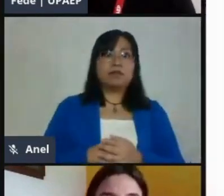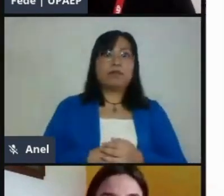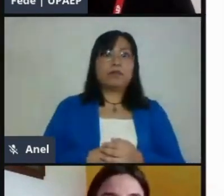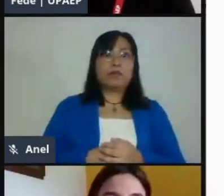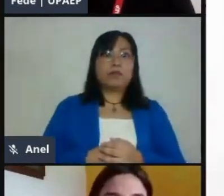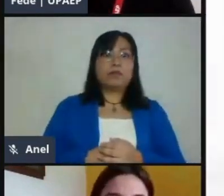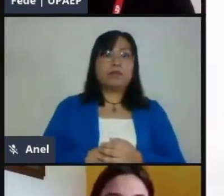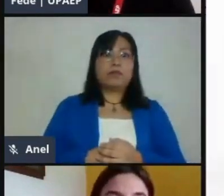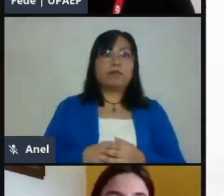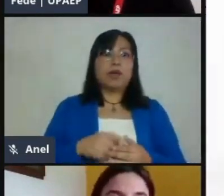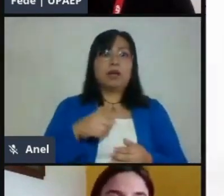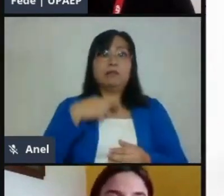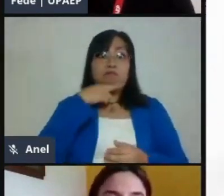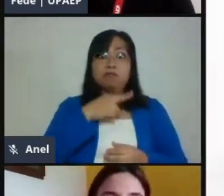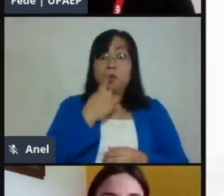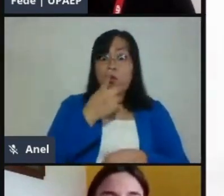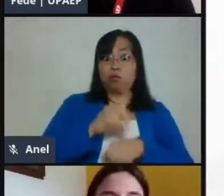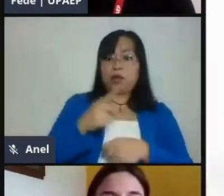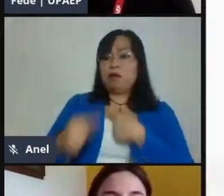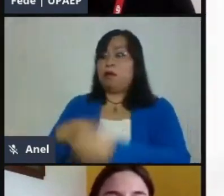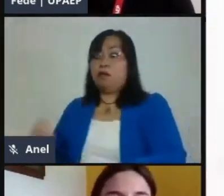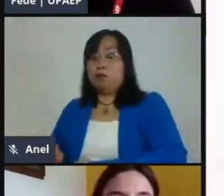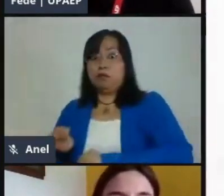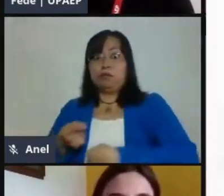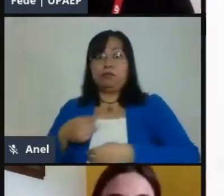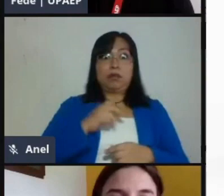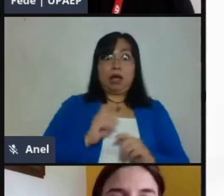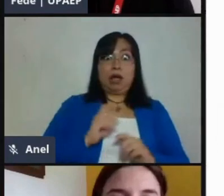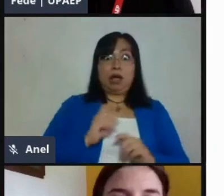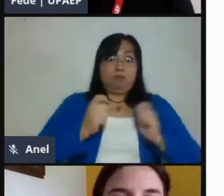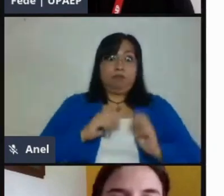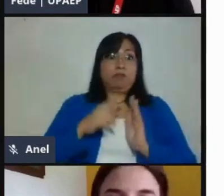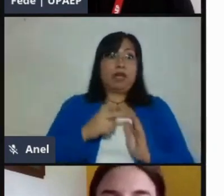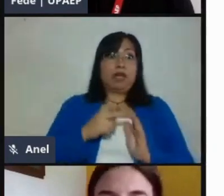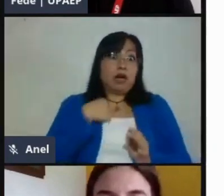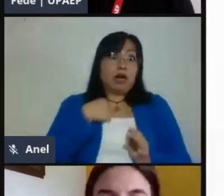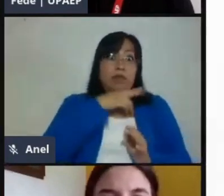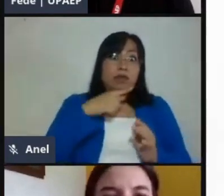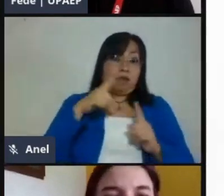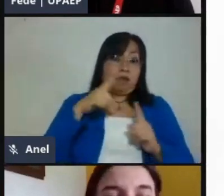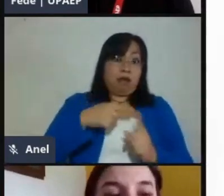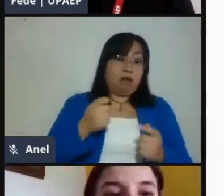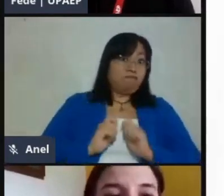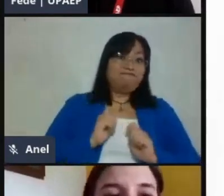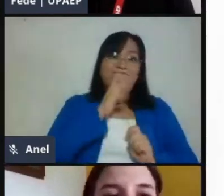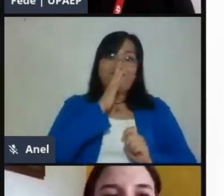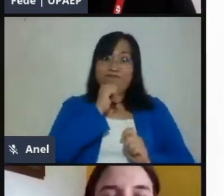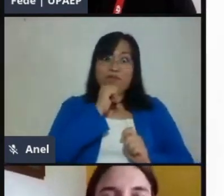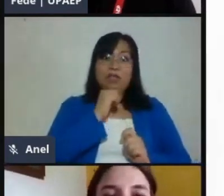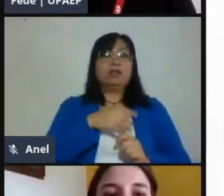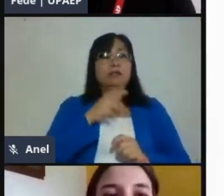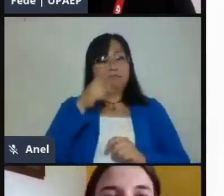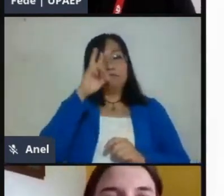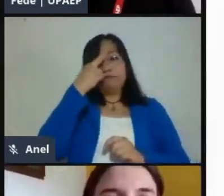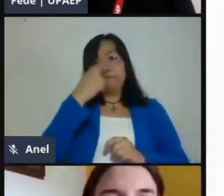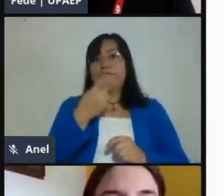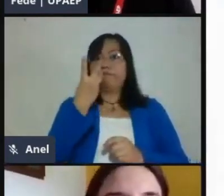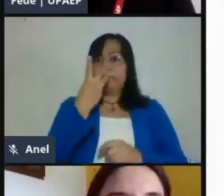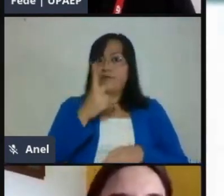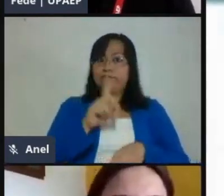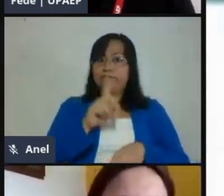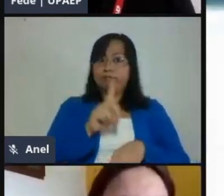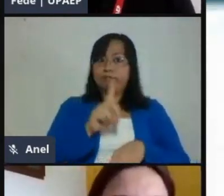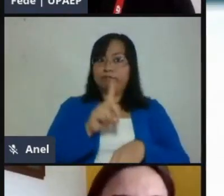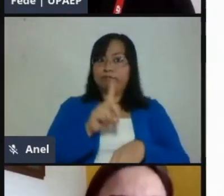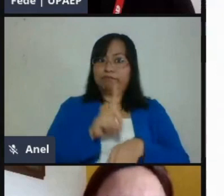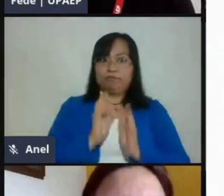¿no? No es lo ideal. Entonces, bueno, este calendario le va a ayudar a los papás también a visualizar para cuándo tienen que entregar. Oye, Nay,